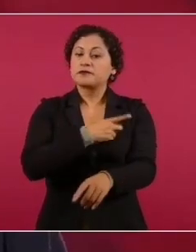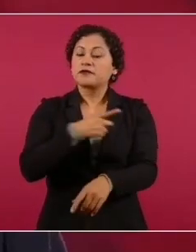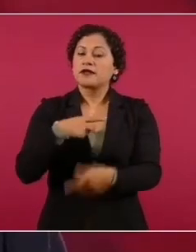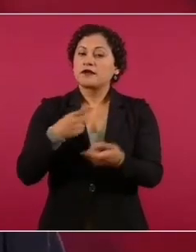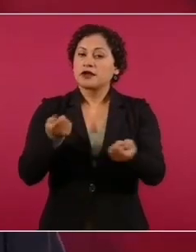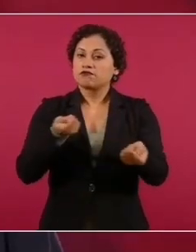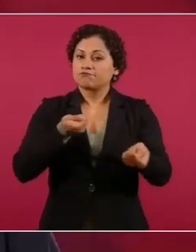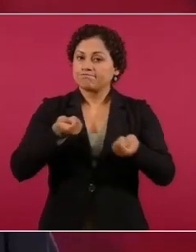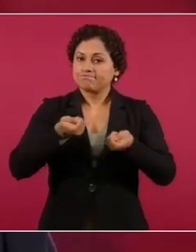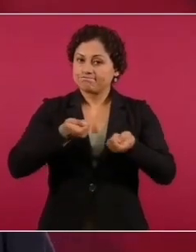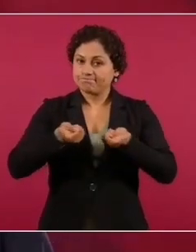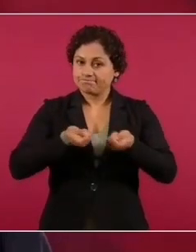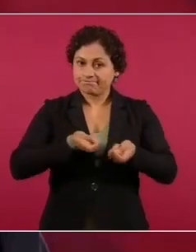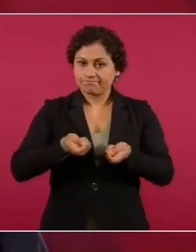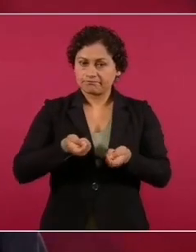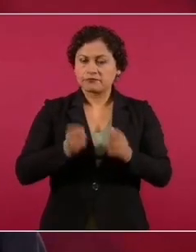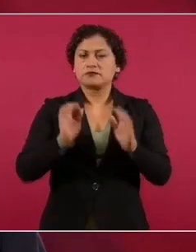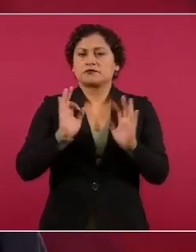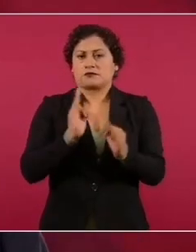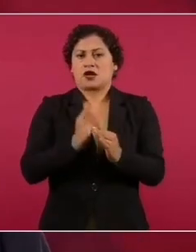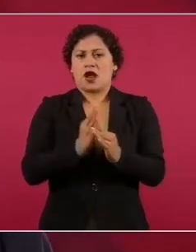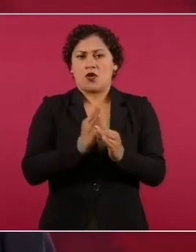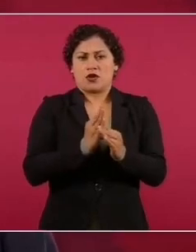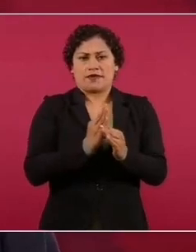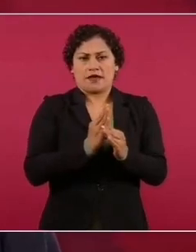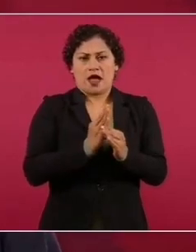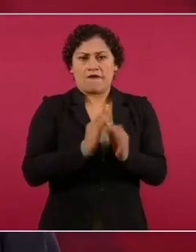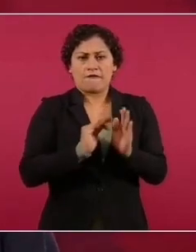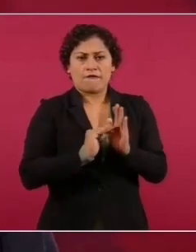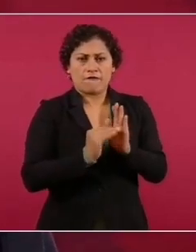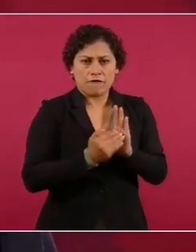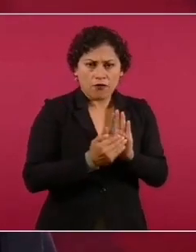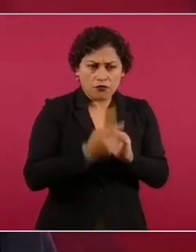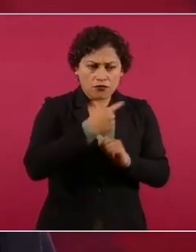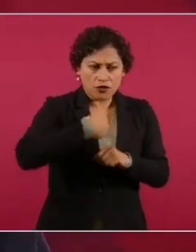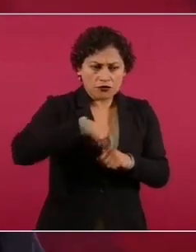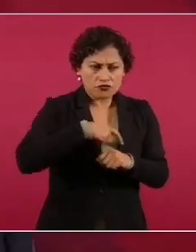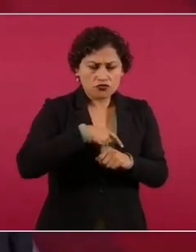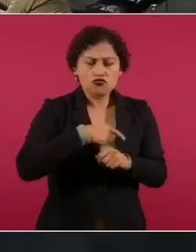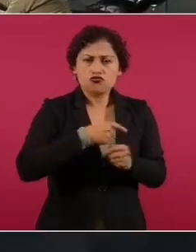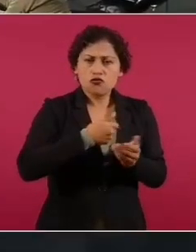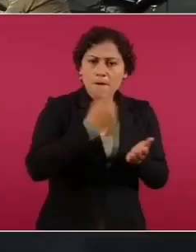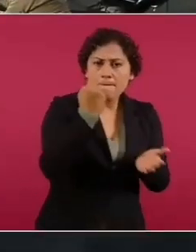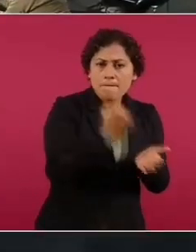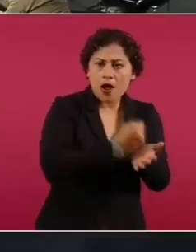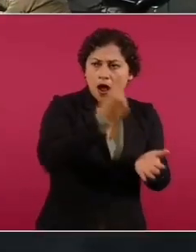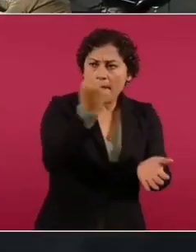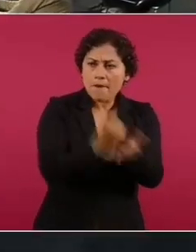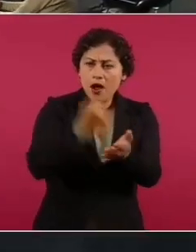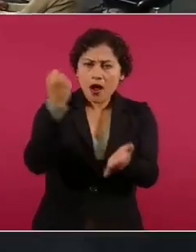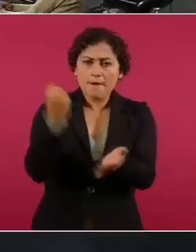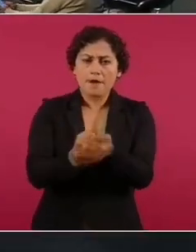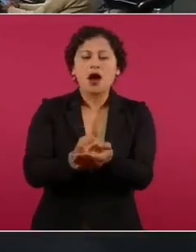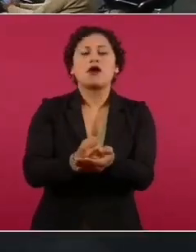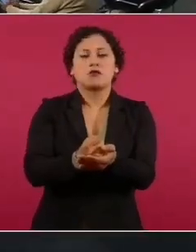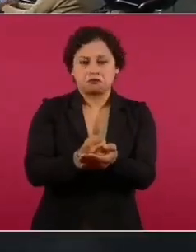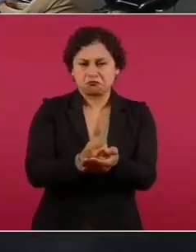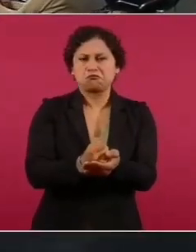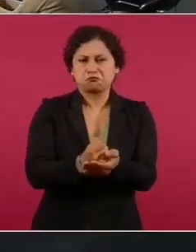y nos está funcionando la estrategia. Me dio muchísimo gusto hace unos días